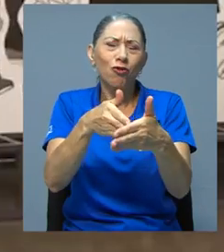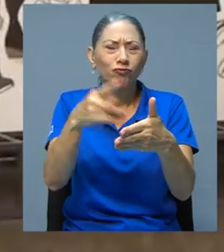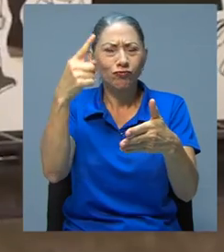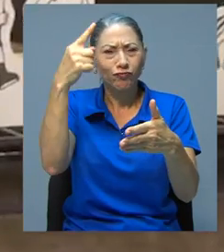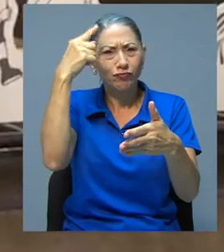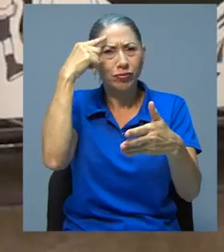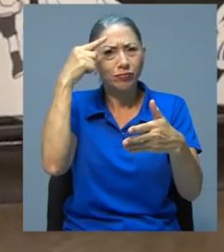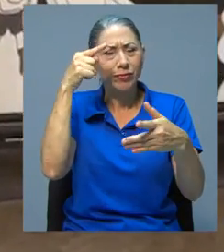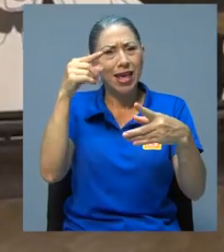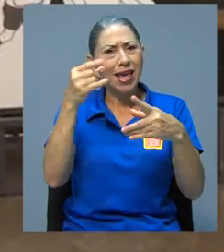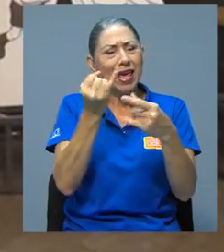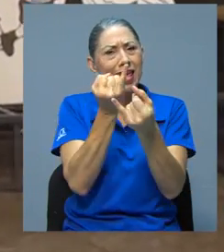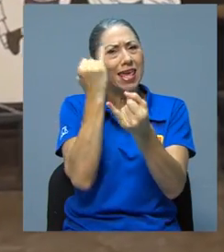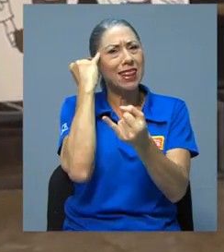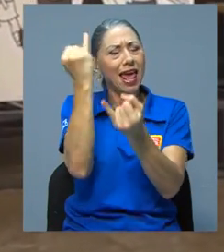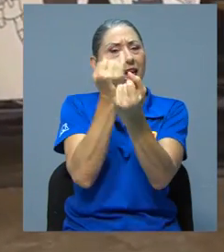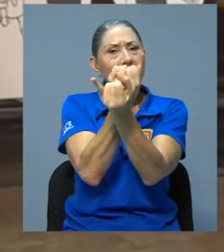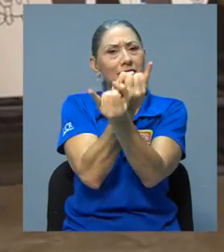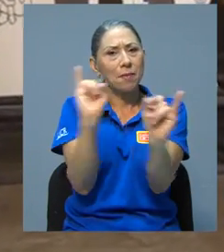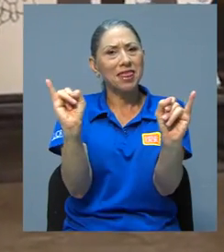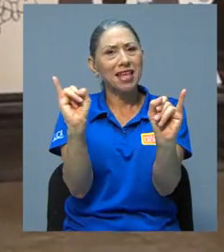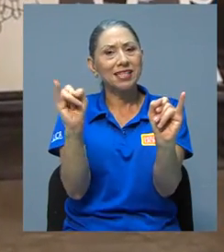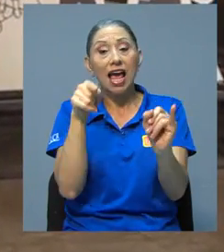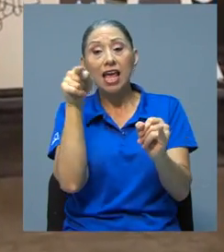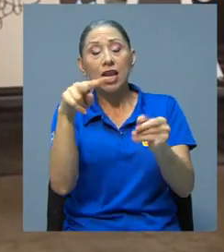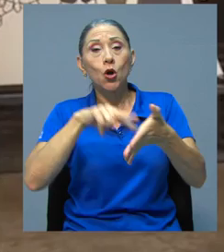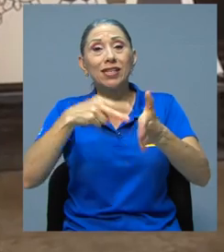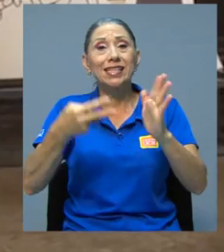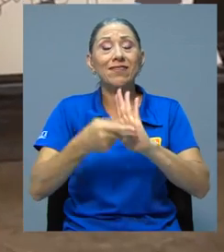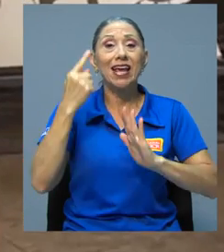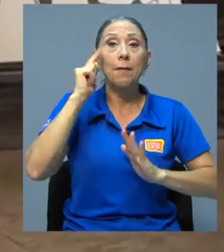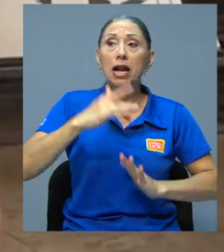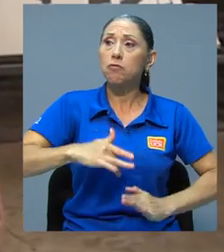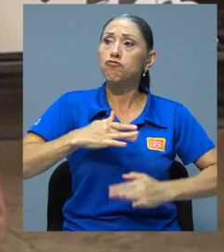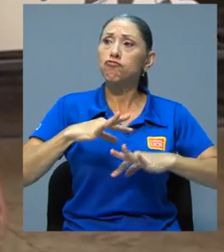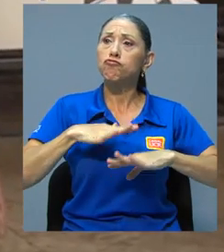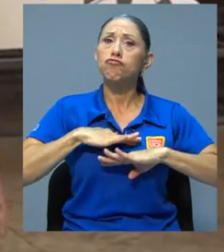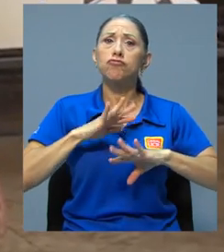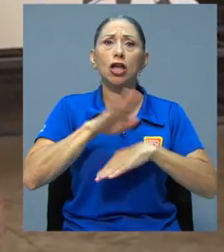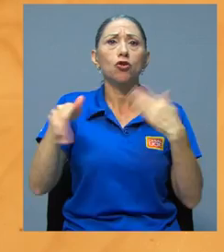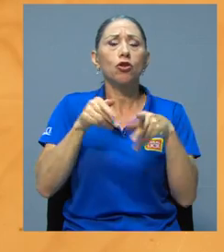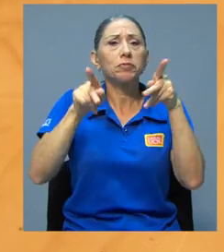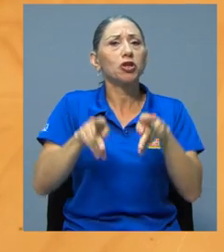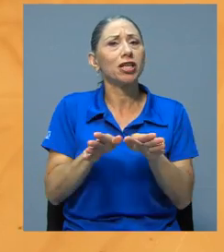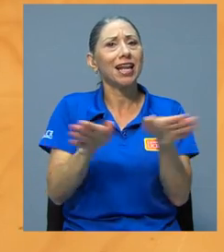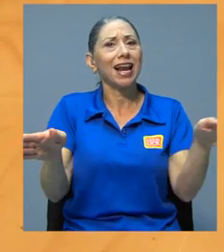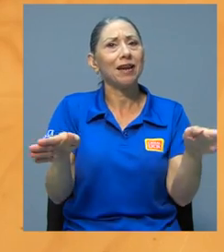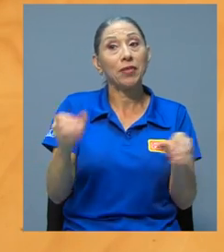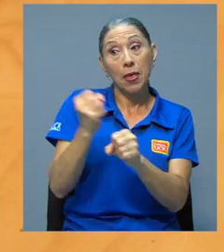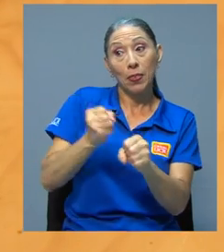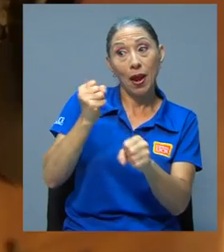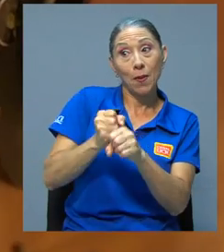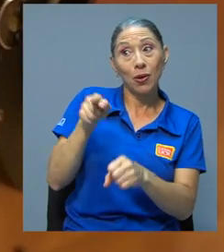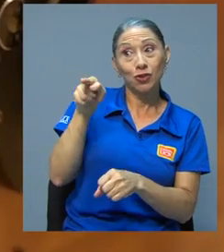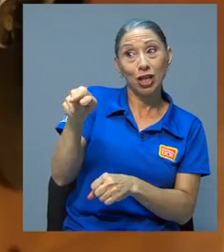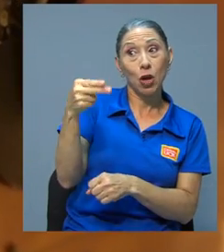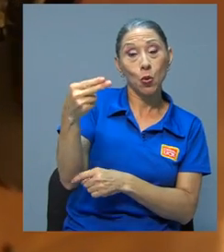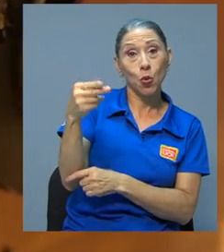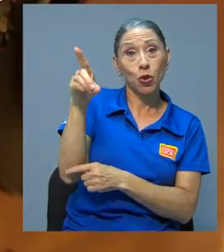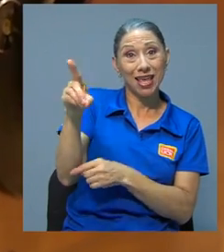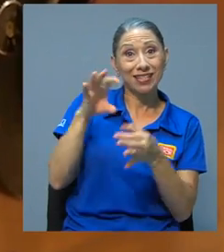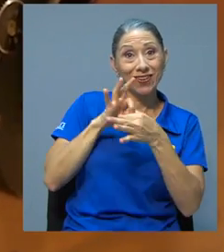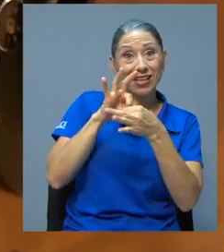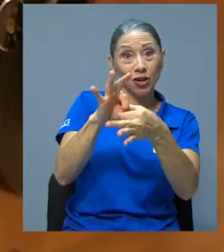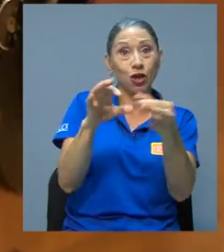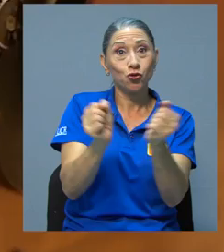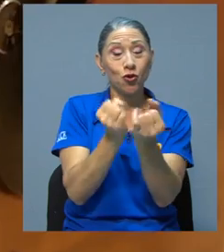de independencia y lo que esta afectación implicaría para el bien común. Las obras de Díaz relacionadas con el